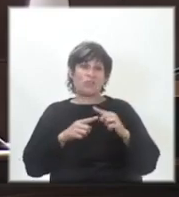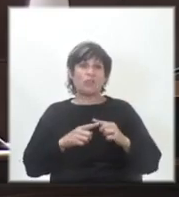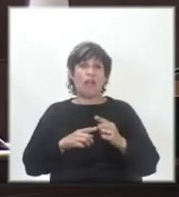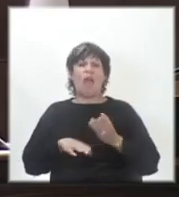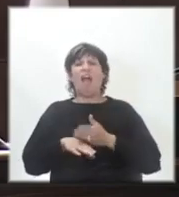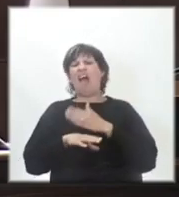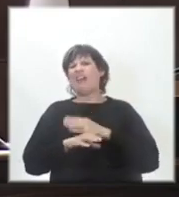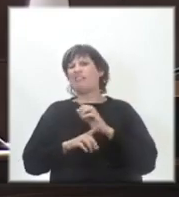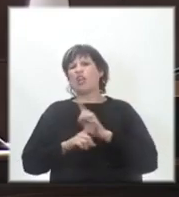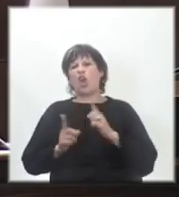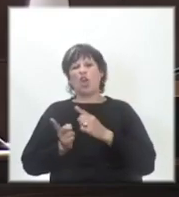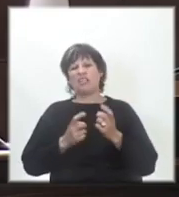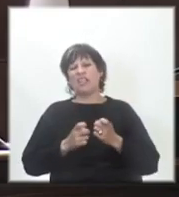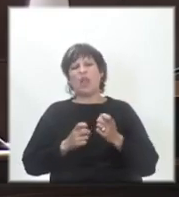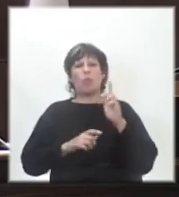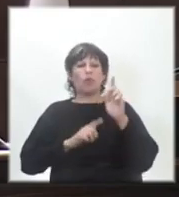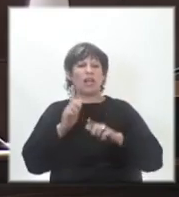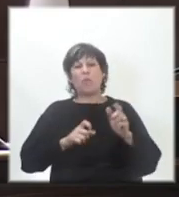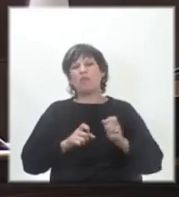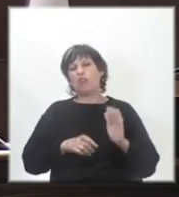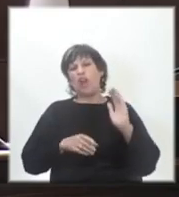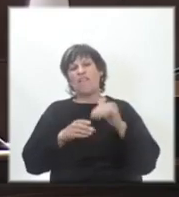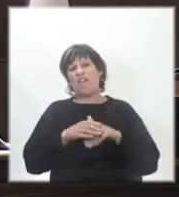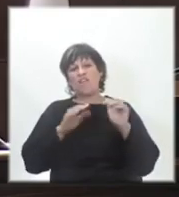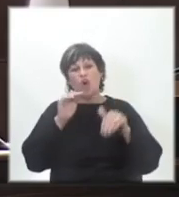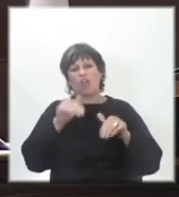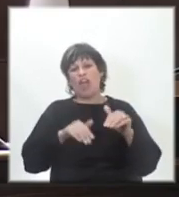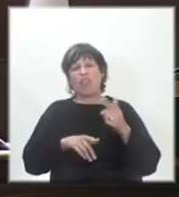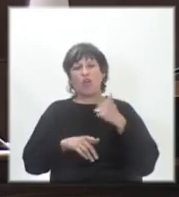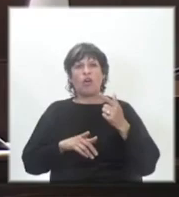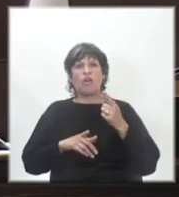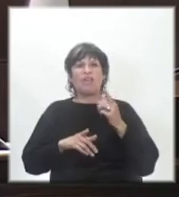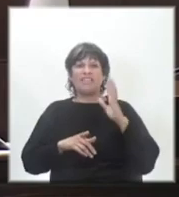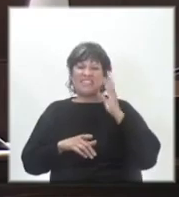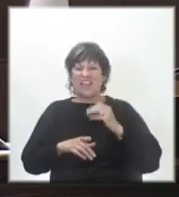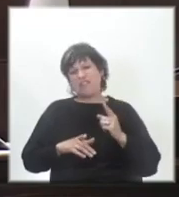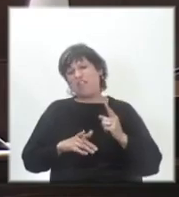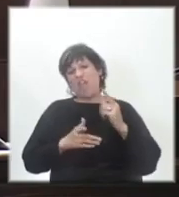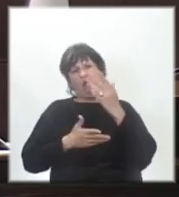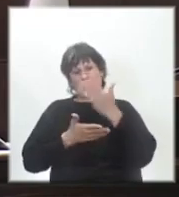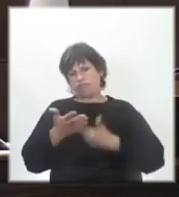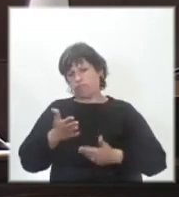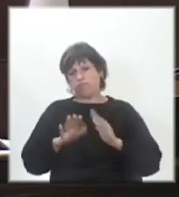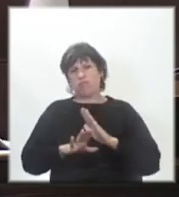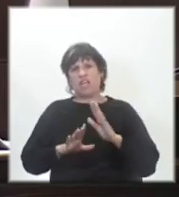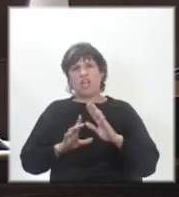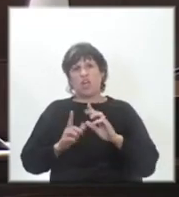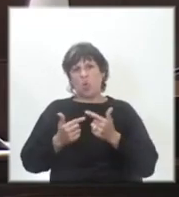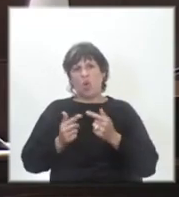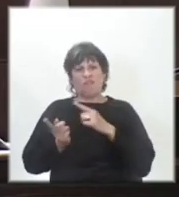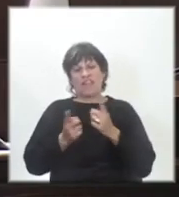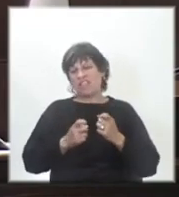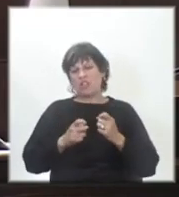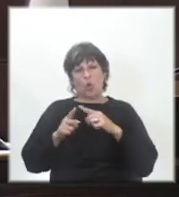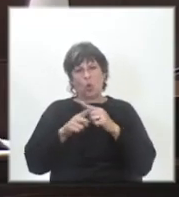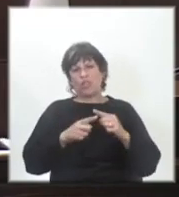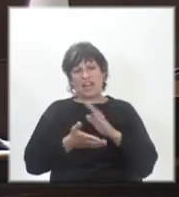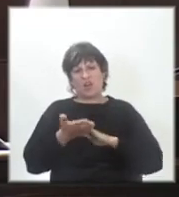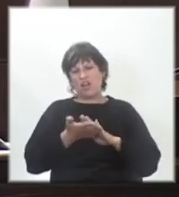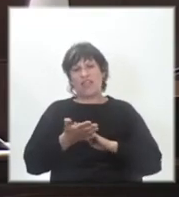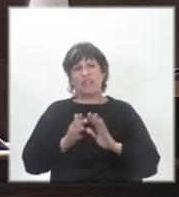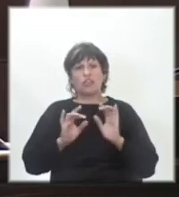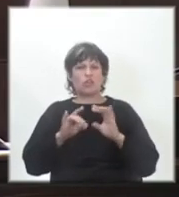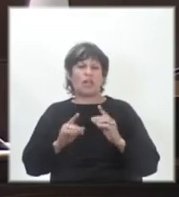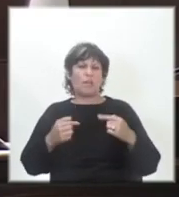que no era necesario porque la gente la había votado, sabía lo que traía la LUC, y entonces no había ninguna necesidad de discutirlo con nadie, solo con nosotros.